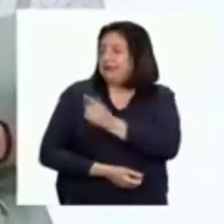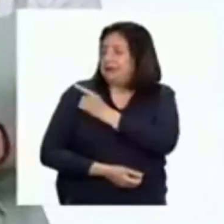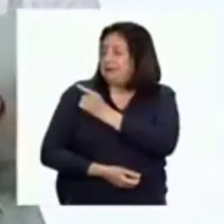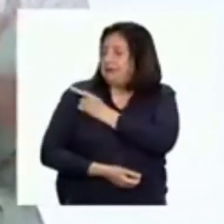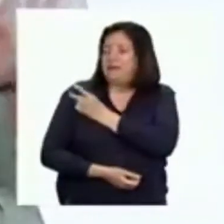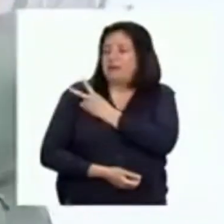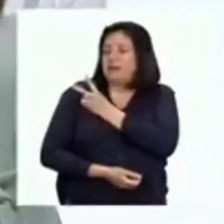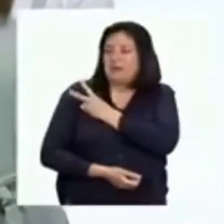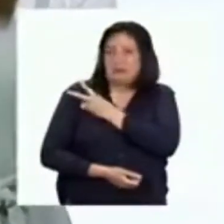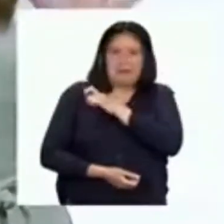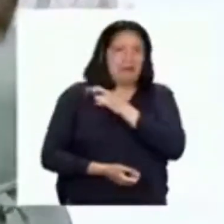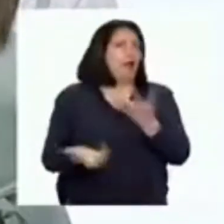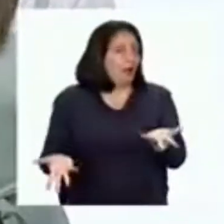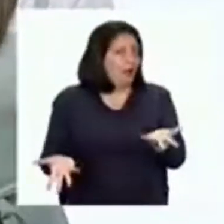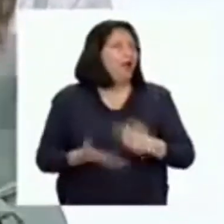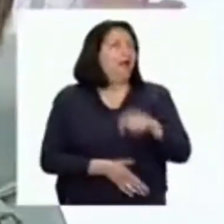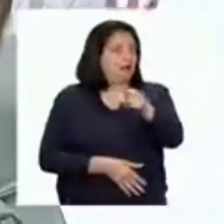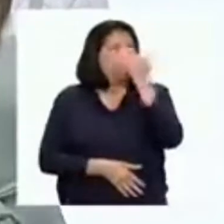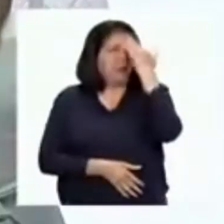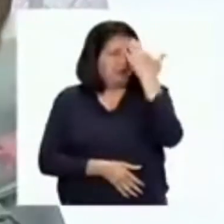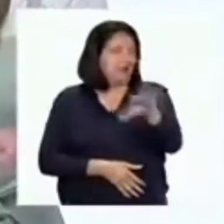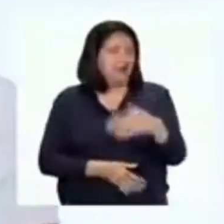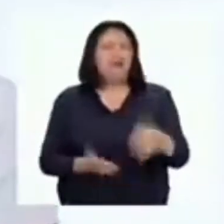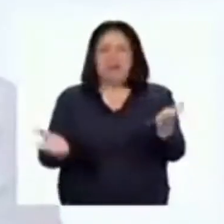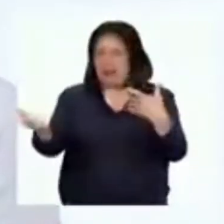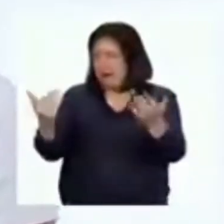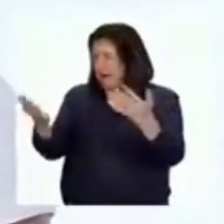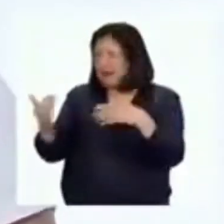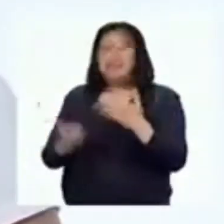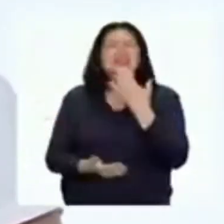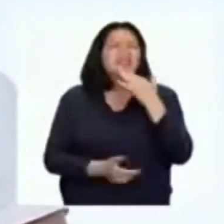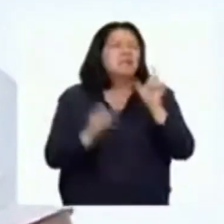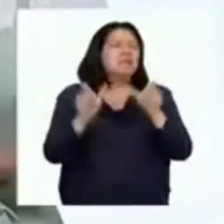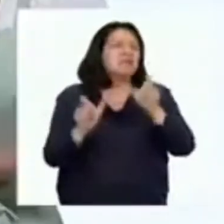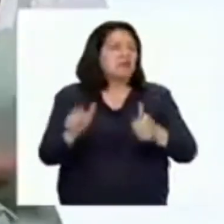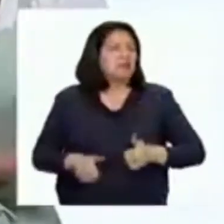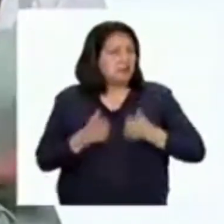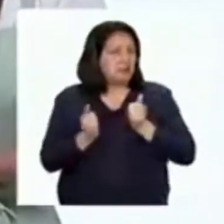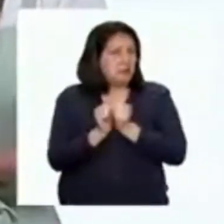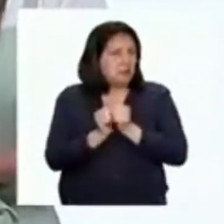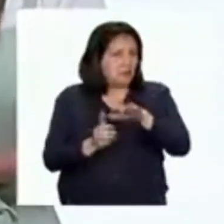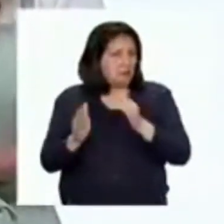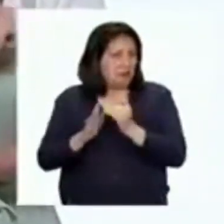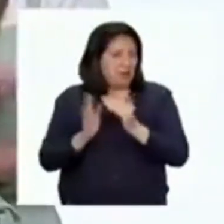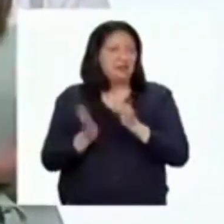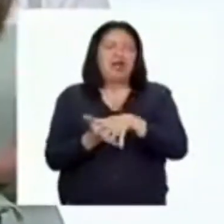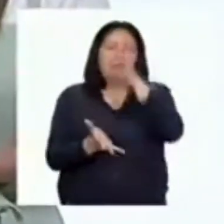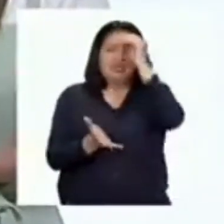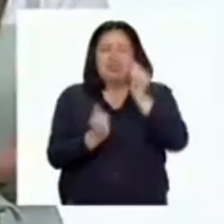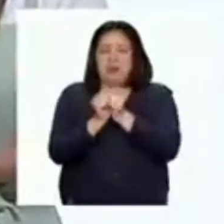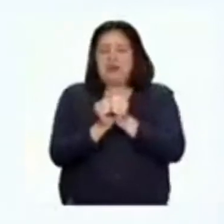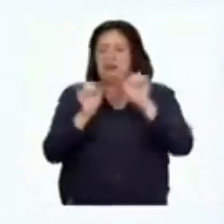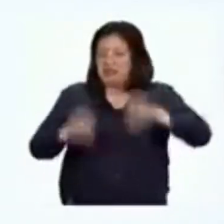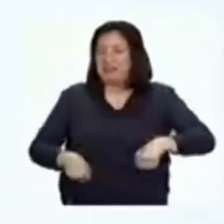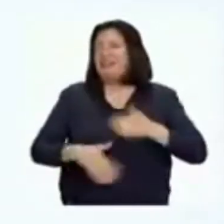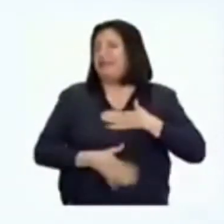grado de primaria. Sin embargo, ya lo sabes, puedes pasarle la voz a las personas que vivan contigo porque aprender juntos siempre es más